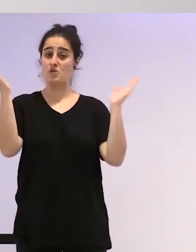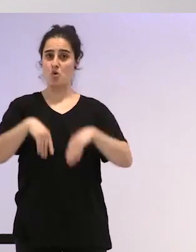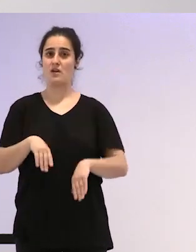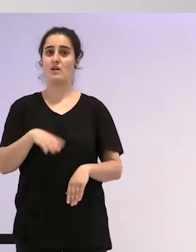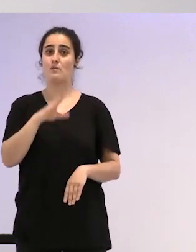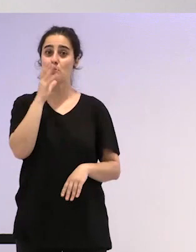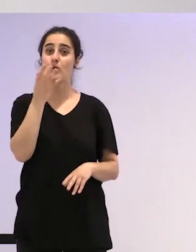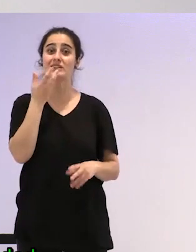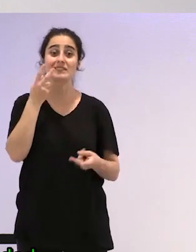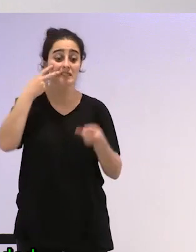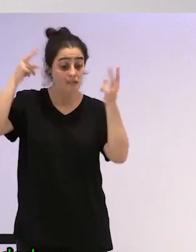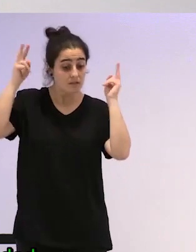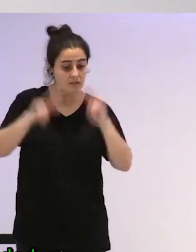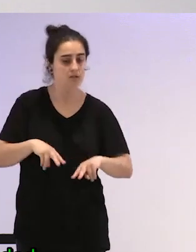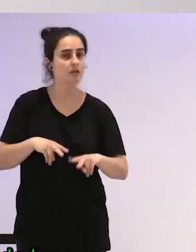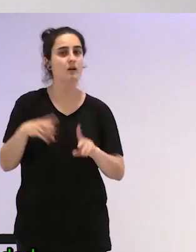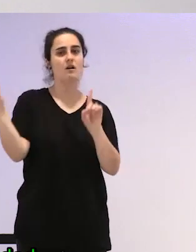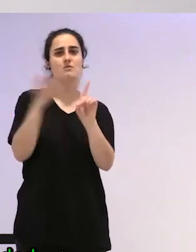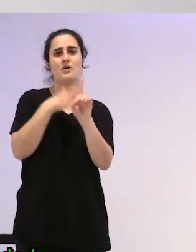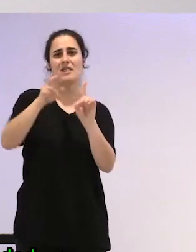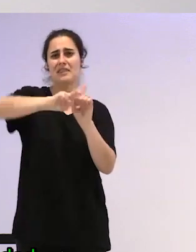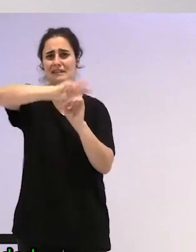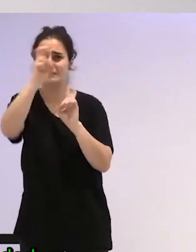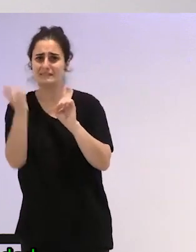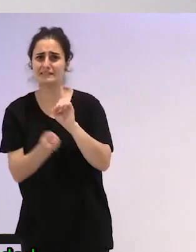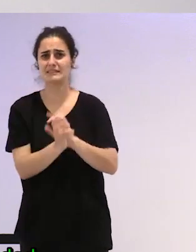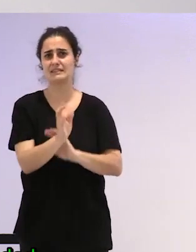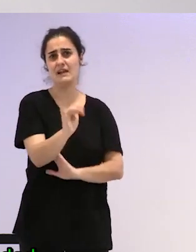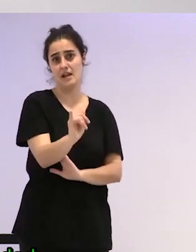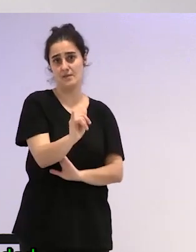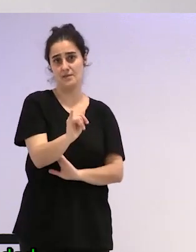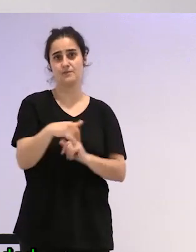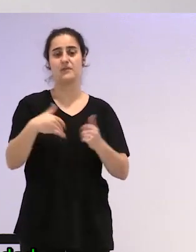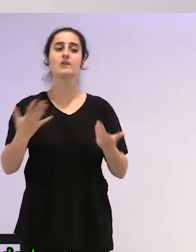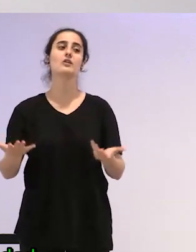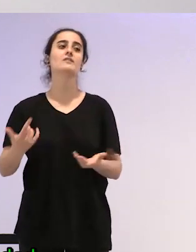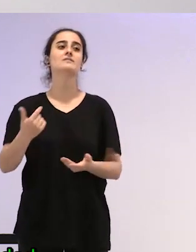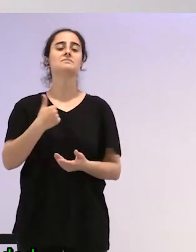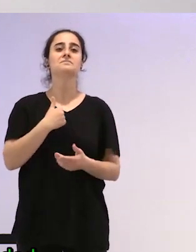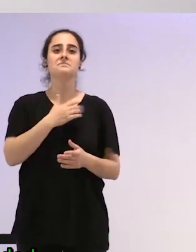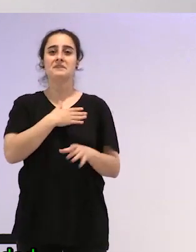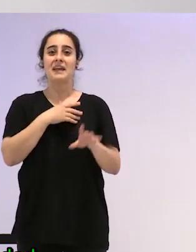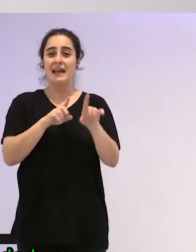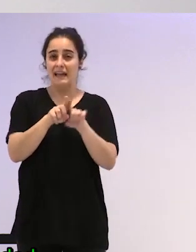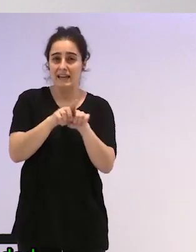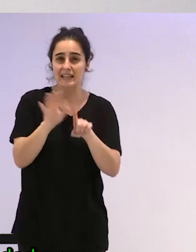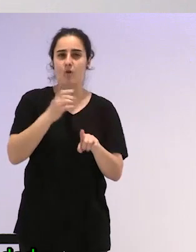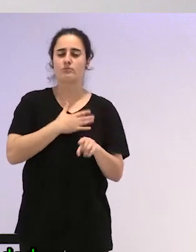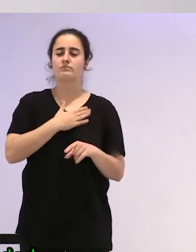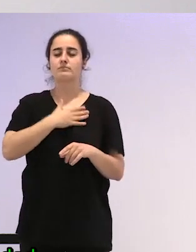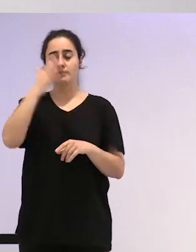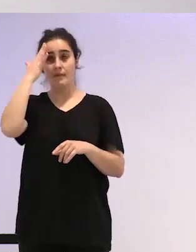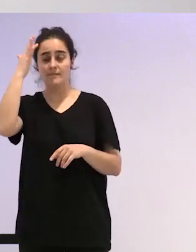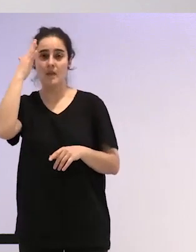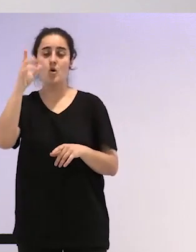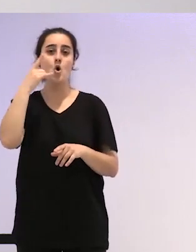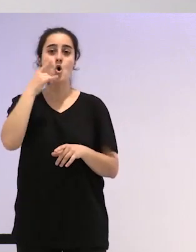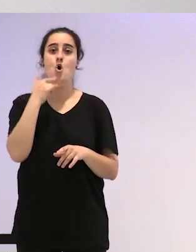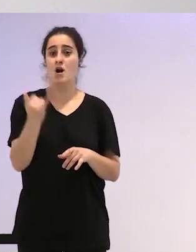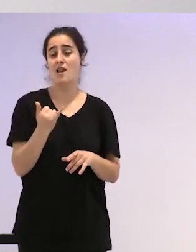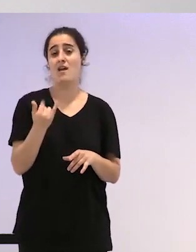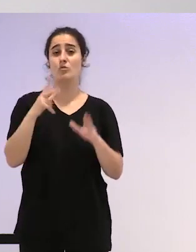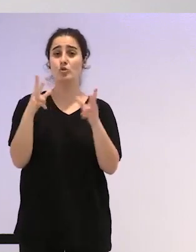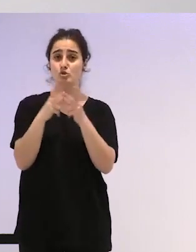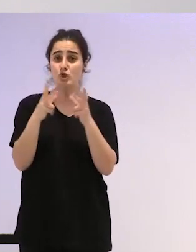violencias. Por lo tanto, hecha esta crítica, un mineseo, de que evolucionemos hacia una sociedad en que